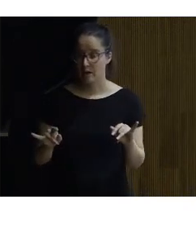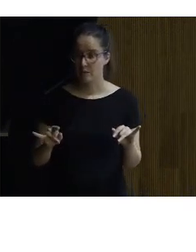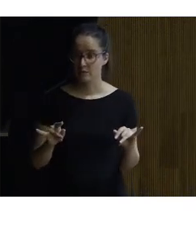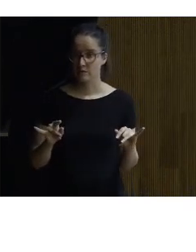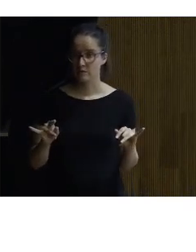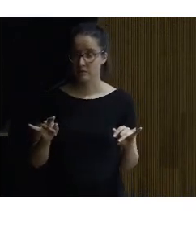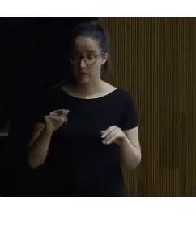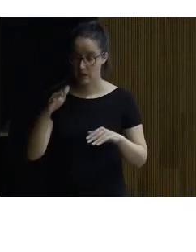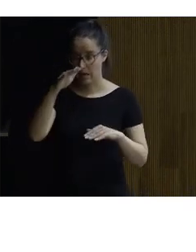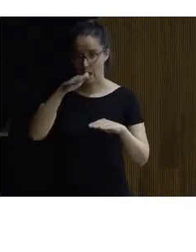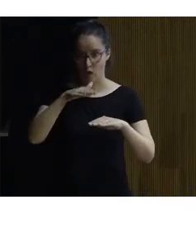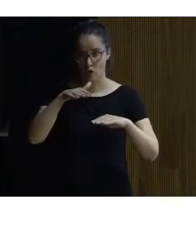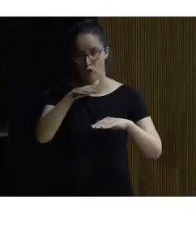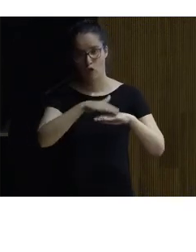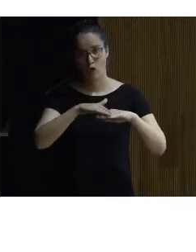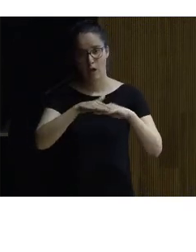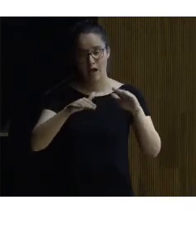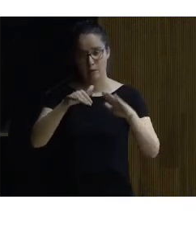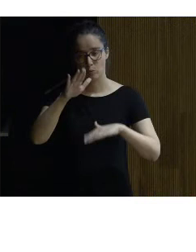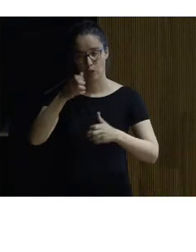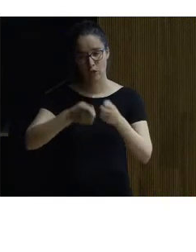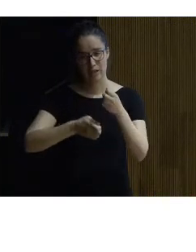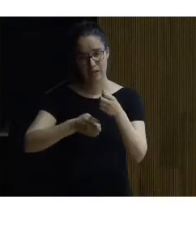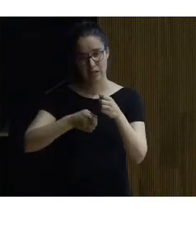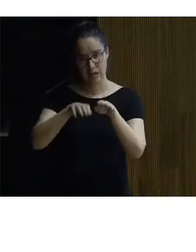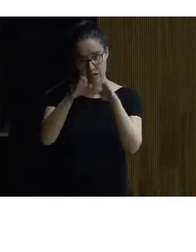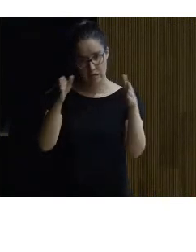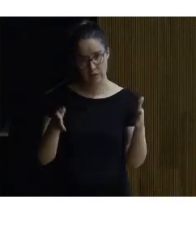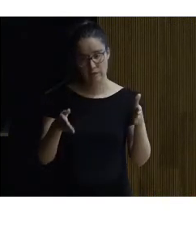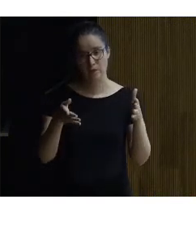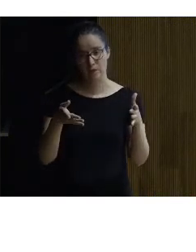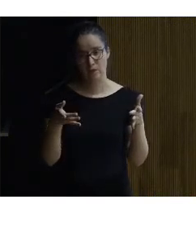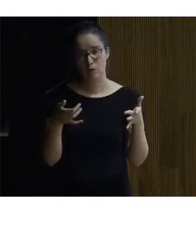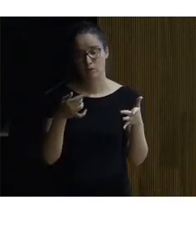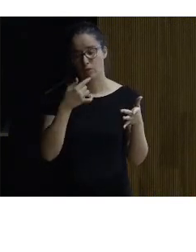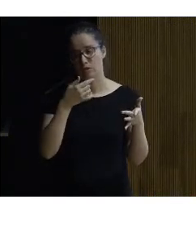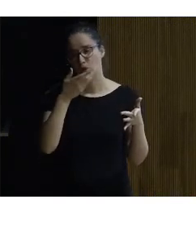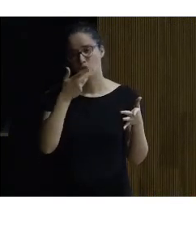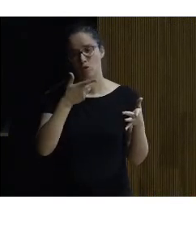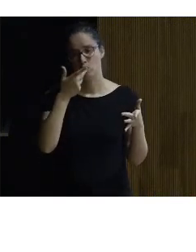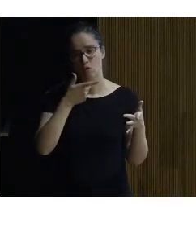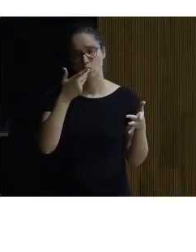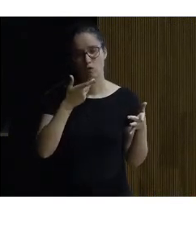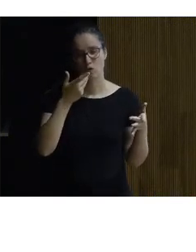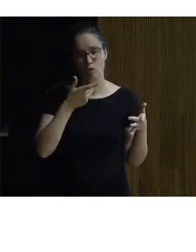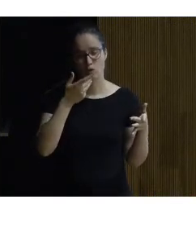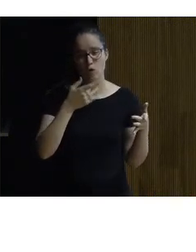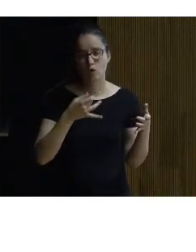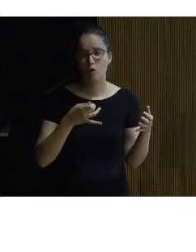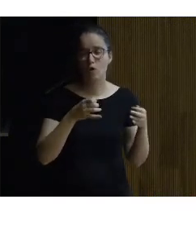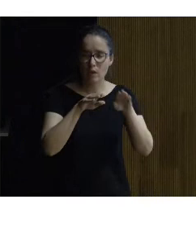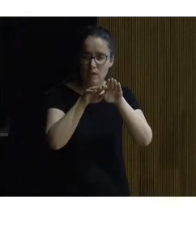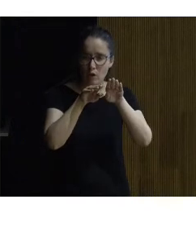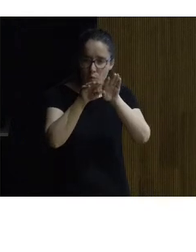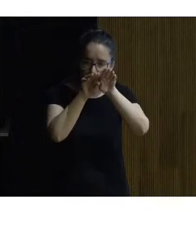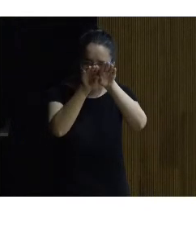superior del edificio ese color ocre nos hace recordar que es el manto la corteza